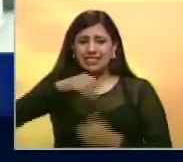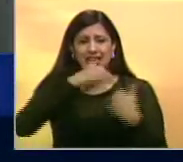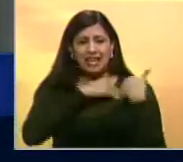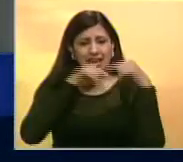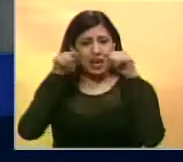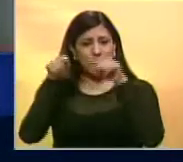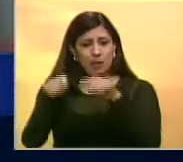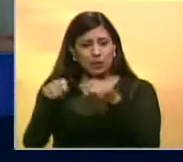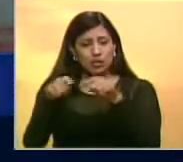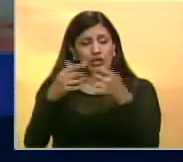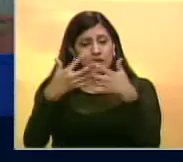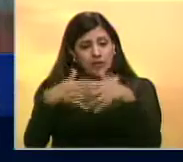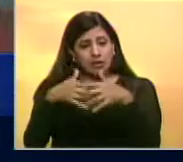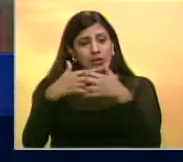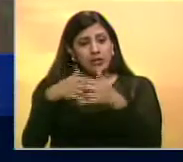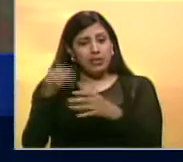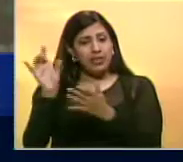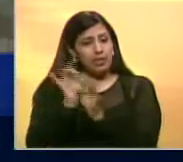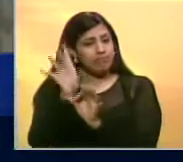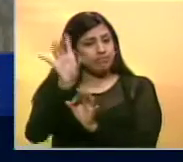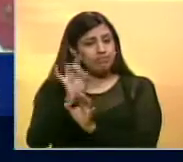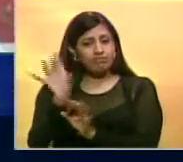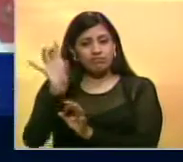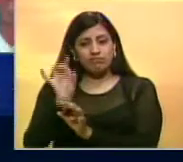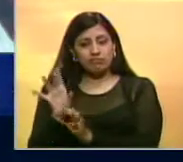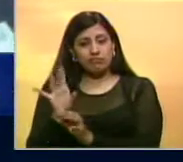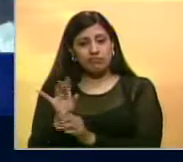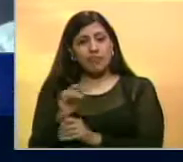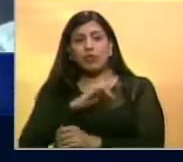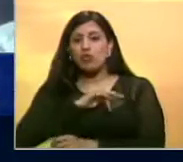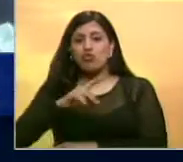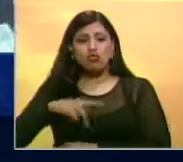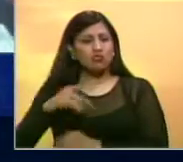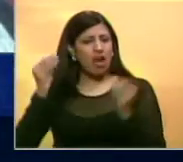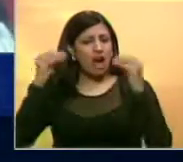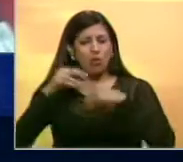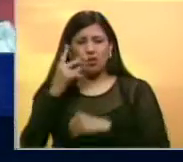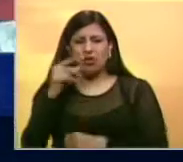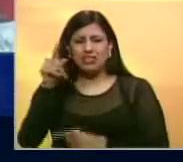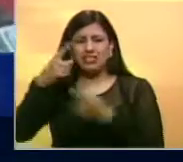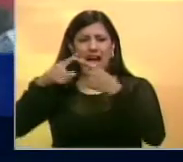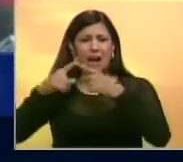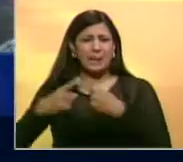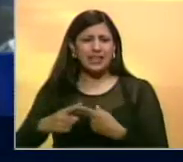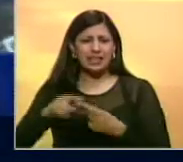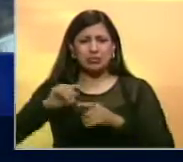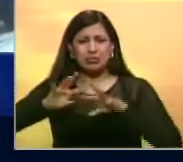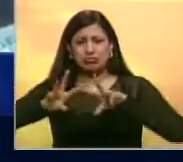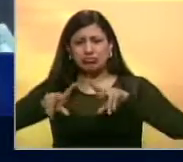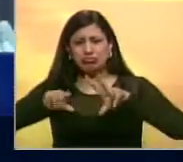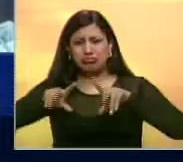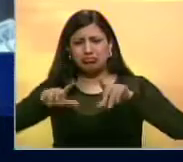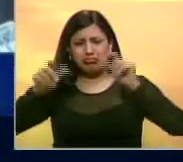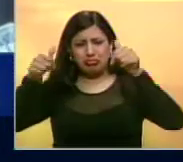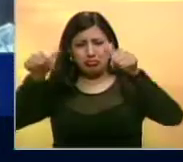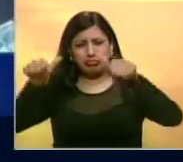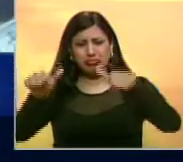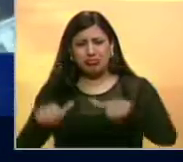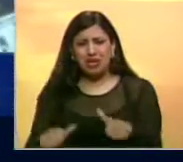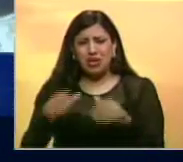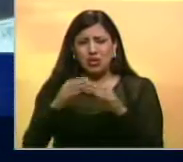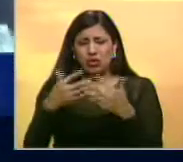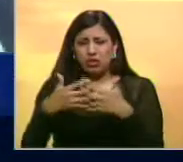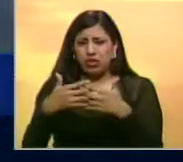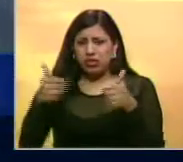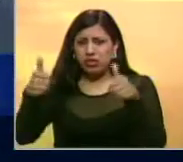encargados de estas factorías sean destituidos. Nosotros no estamos de acuerdo con estas administraciones que han venido derrumbando completamente la